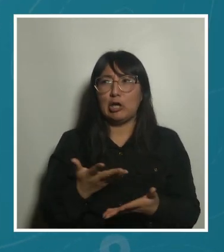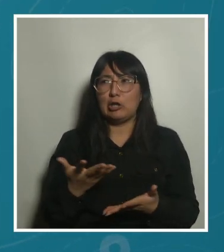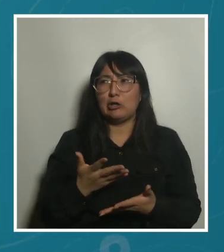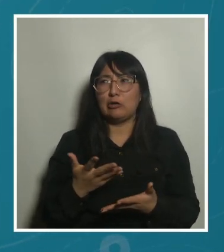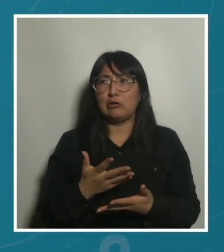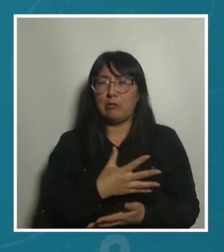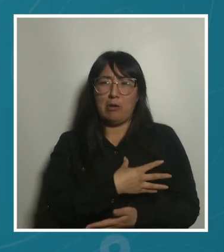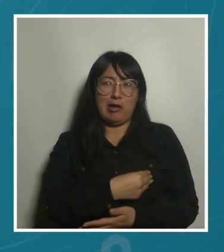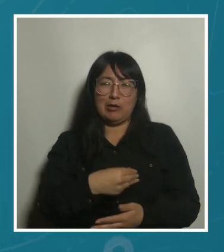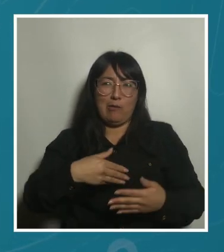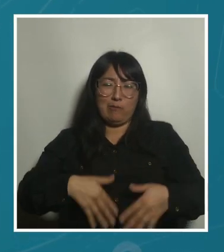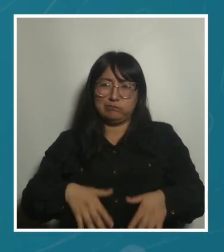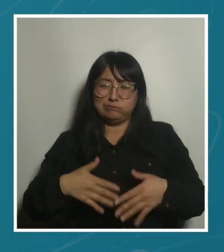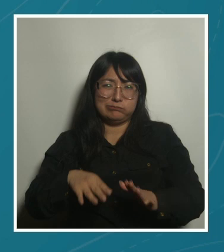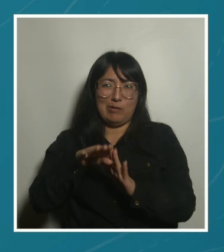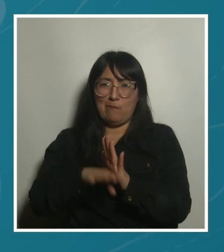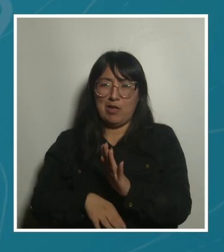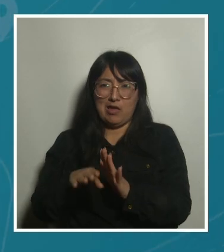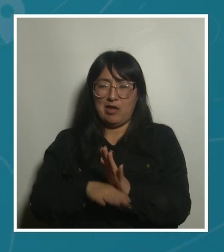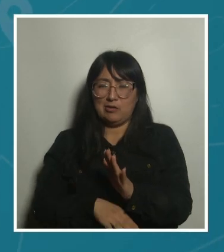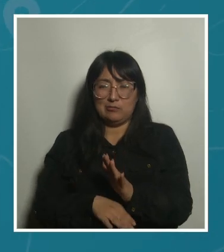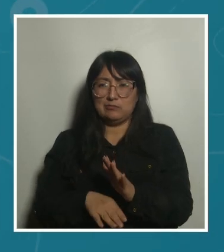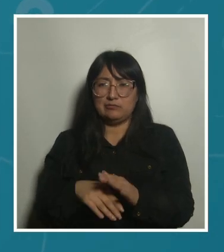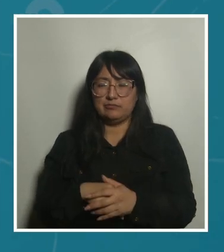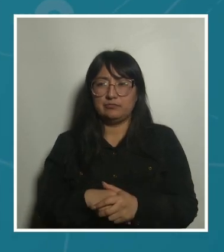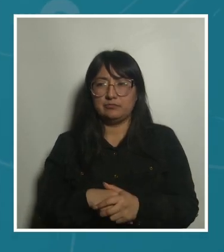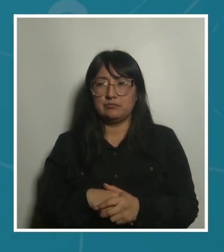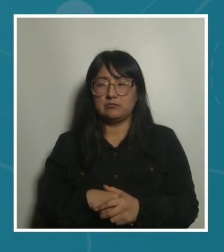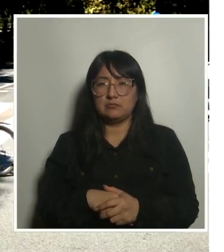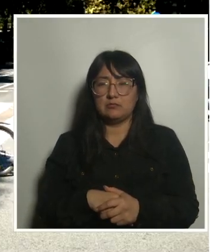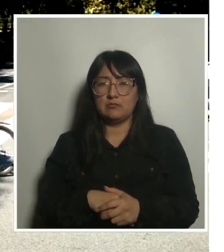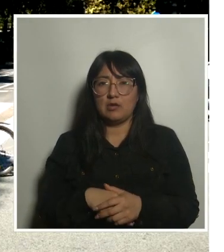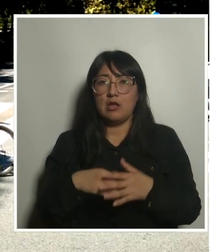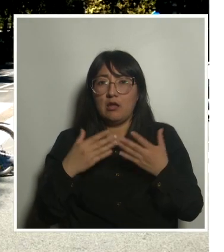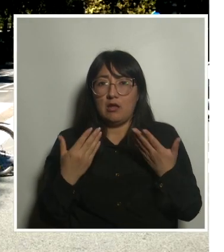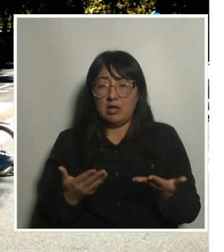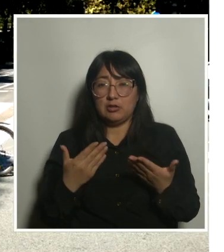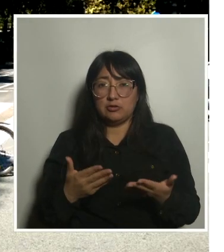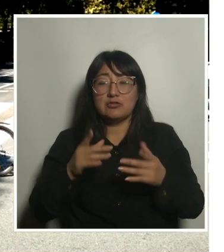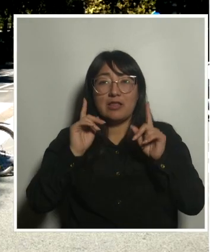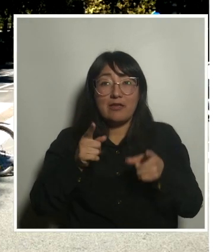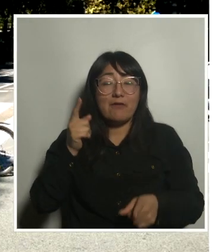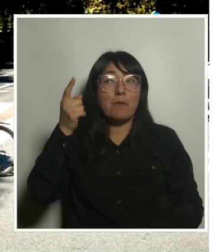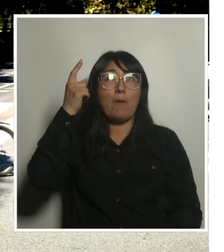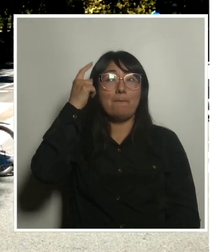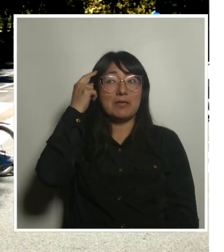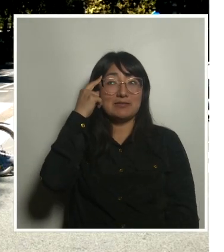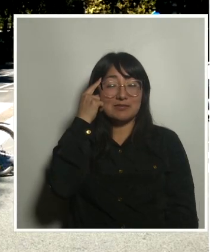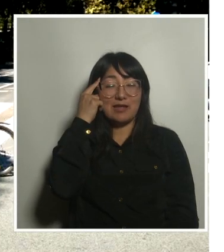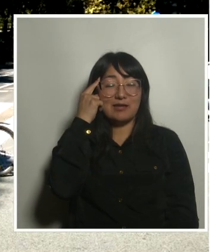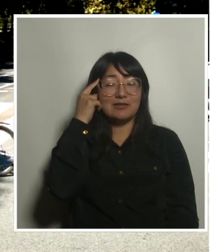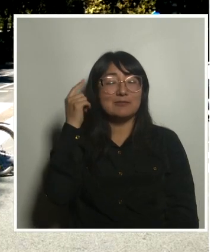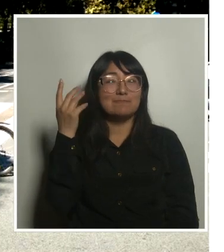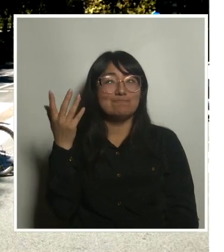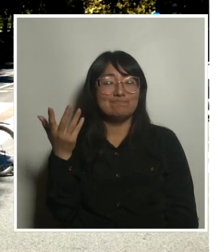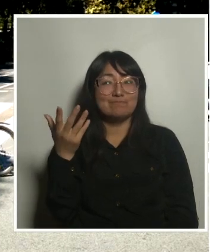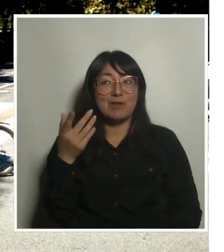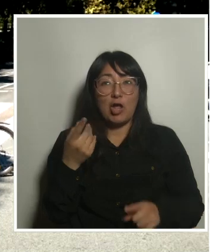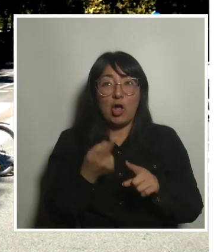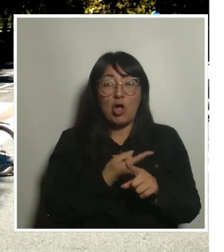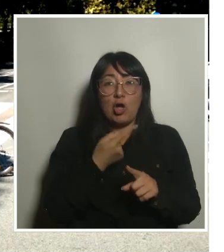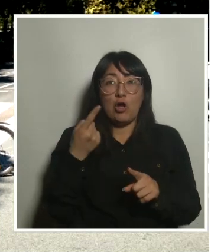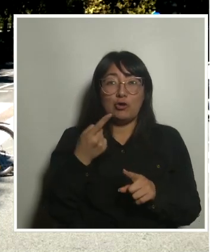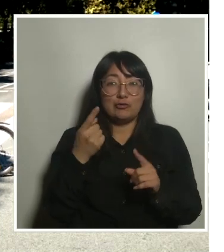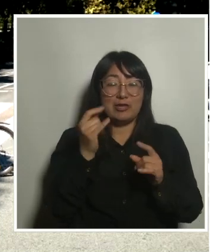menos de la tasa de reemplazo. Entonces, tenemos que pensar también en otros